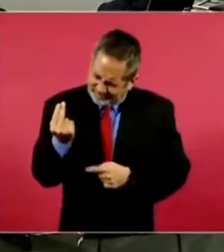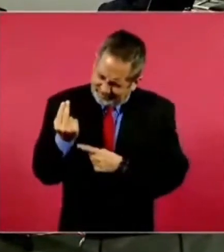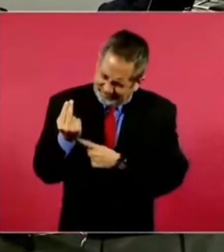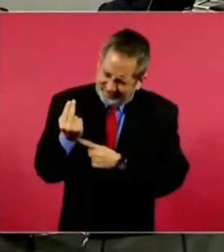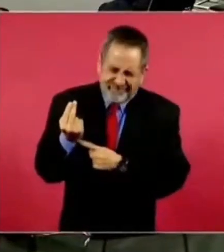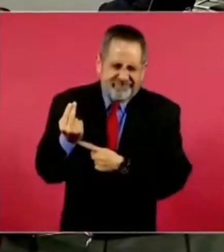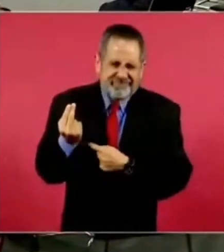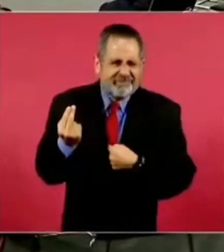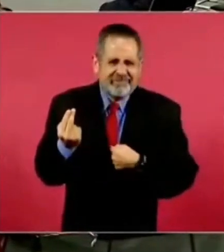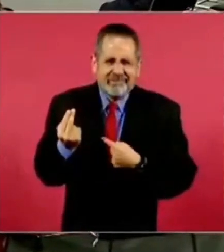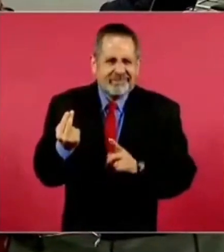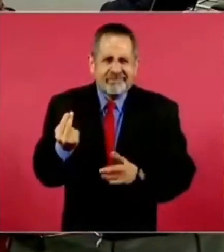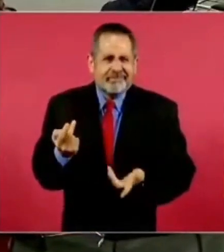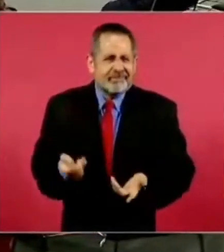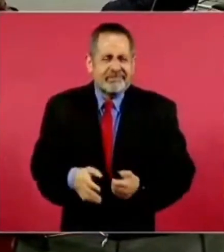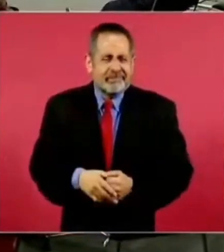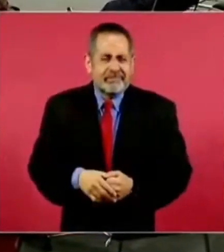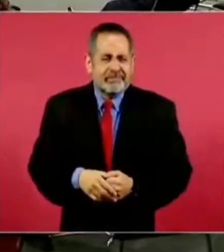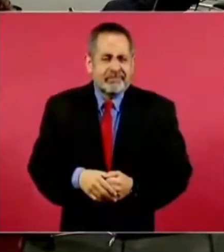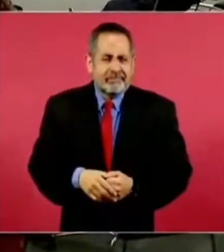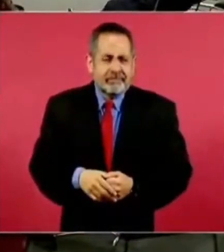Y luego, ya decía